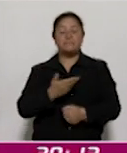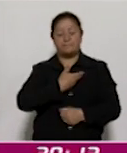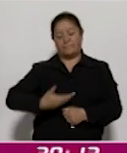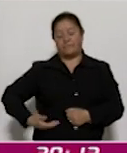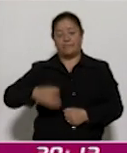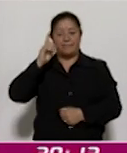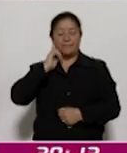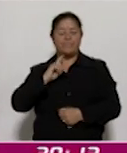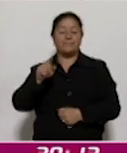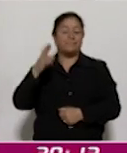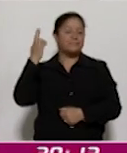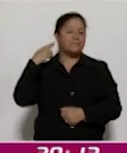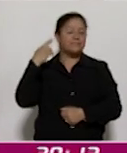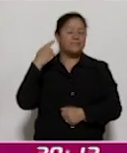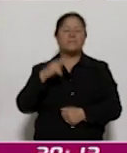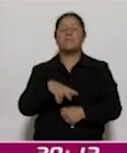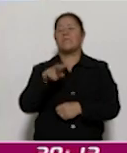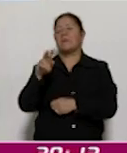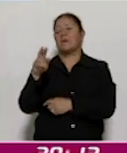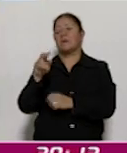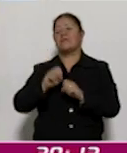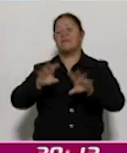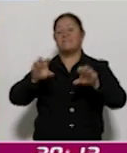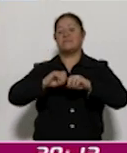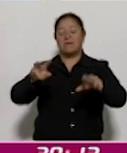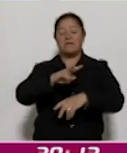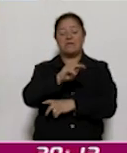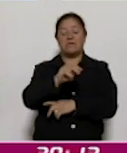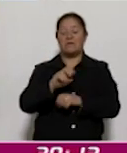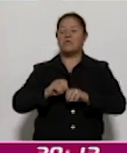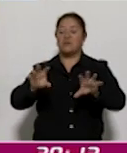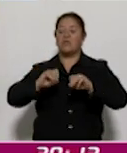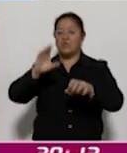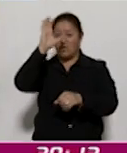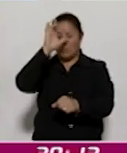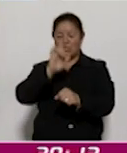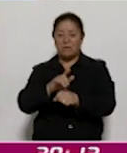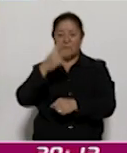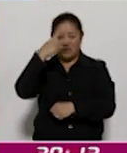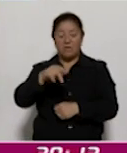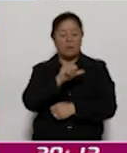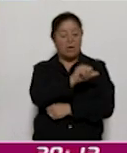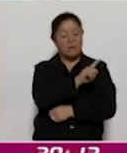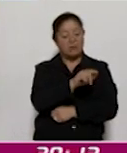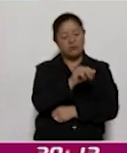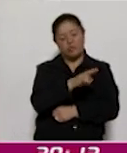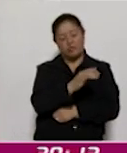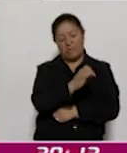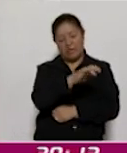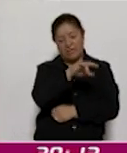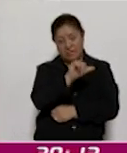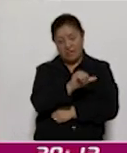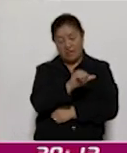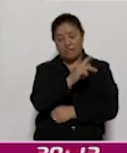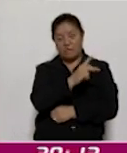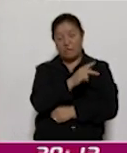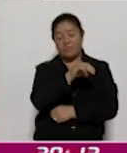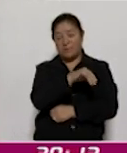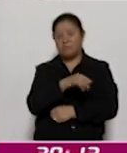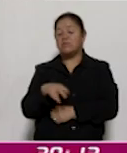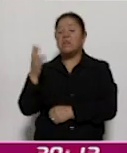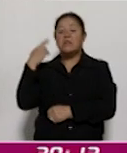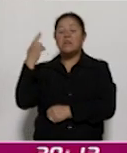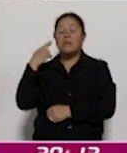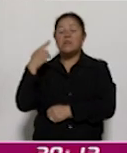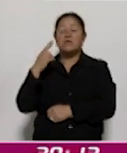las redes de radiodifusoras y televisoras educativas y culturales de México, Azucena Pimentel Mendoza, y de radios universitarias